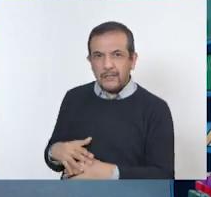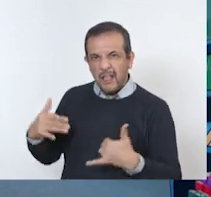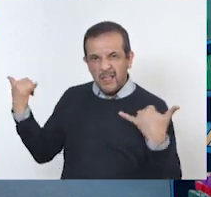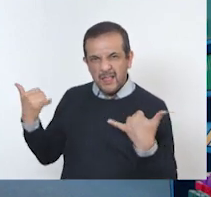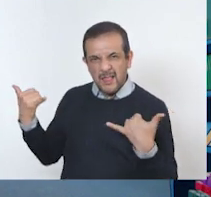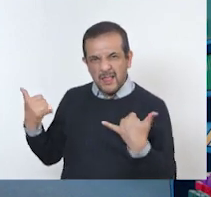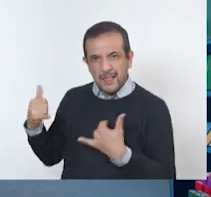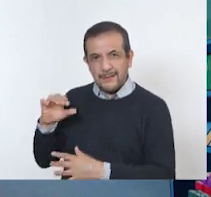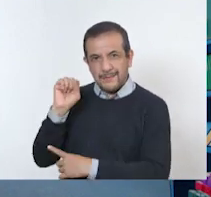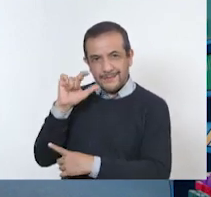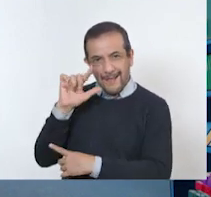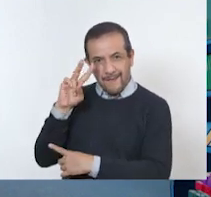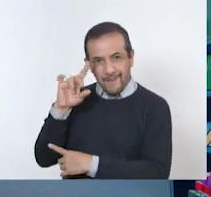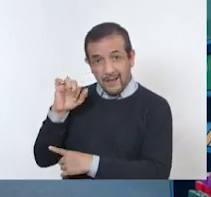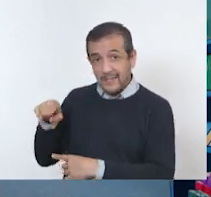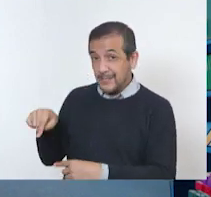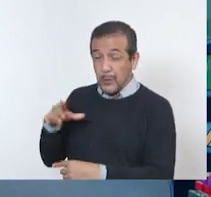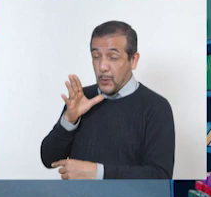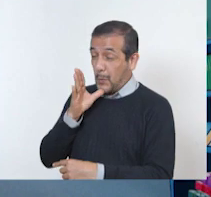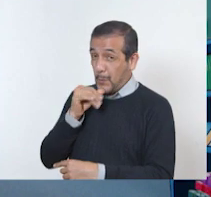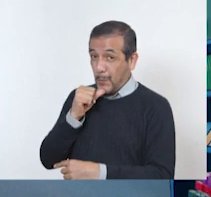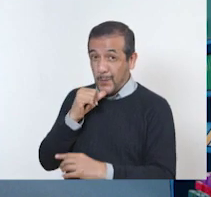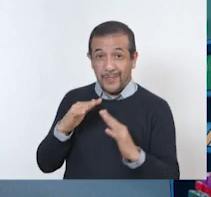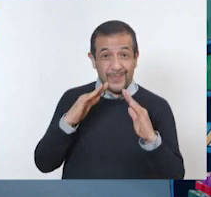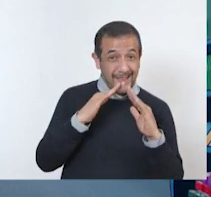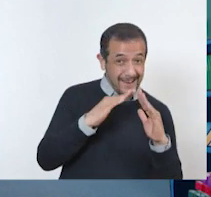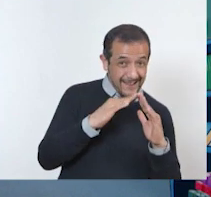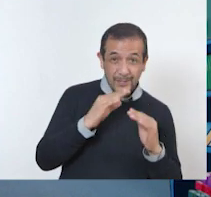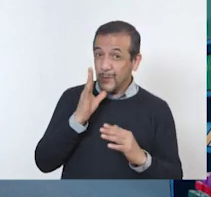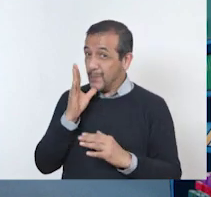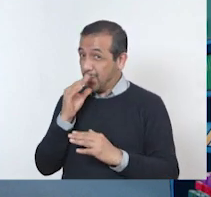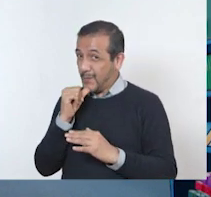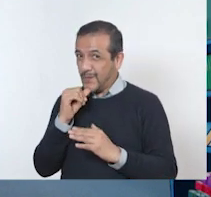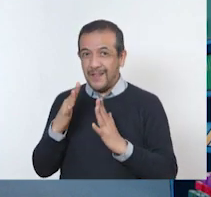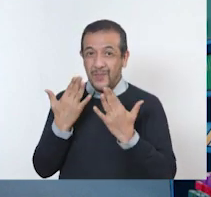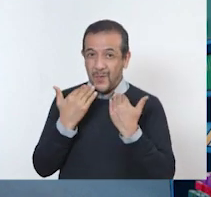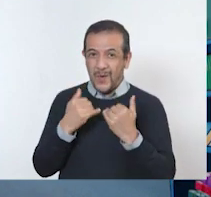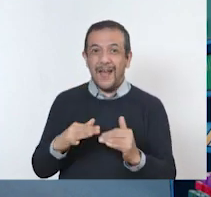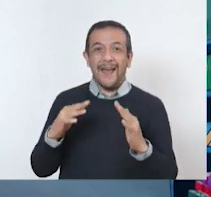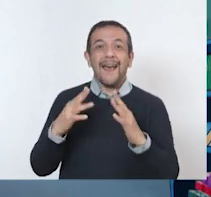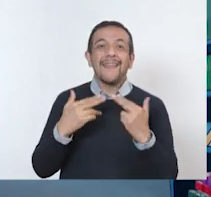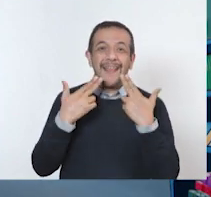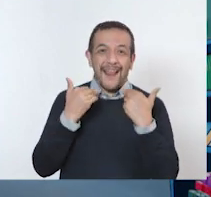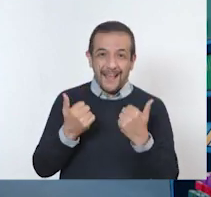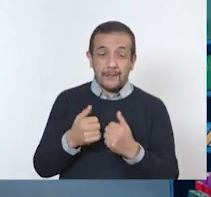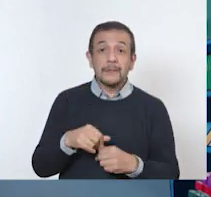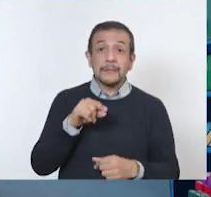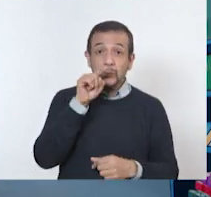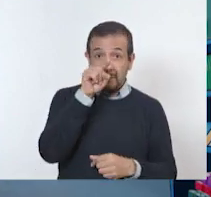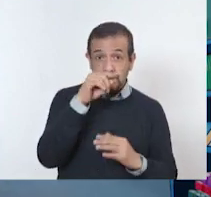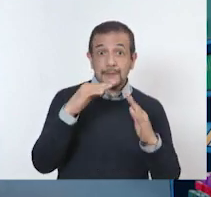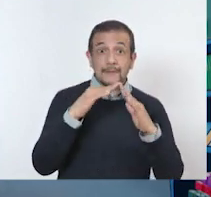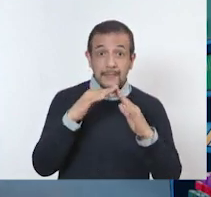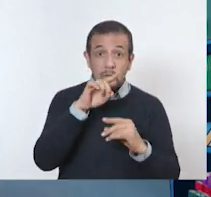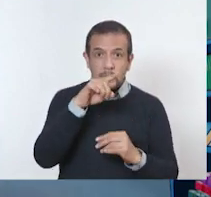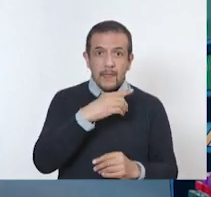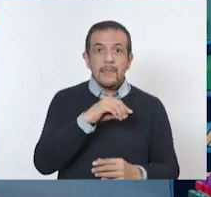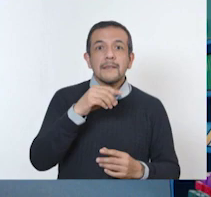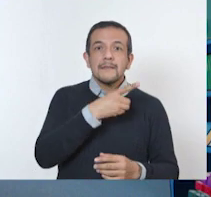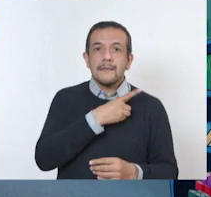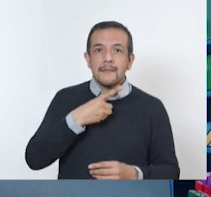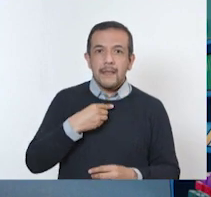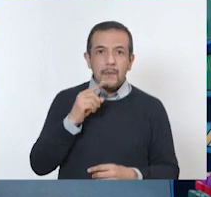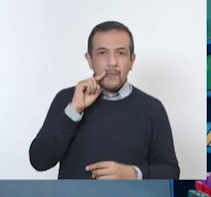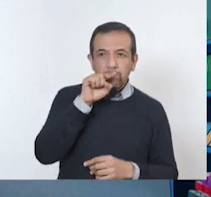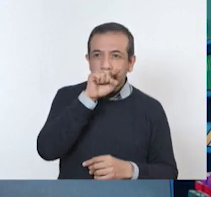Esos que no pueden estar ni en casa ni en la granja. En casa, niñas y niños van a ubicar